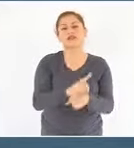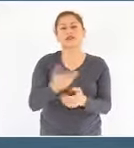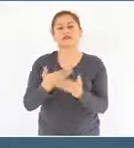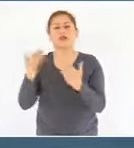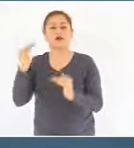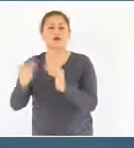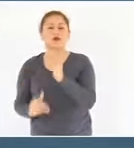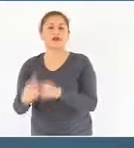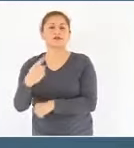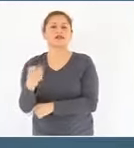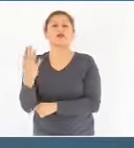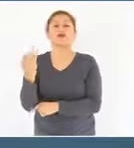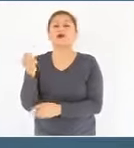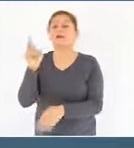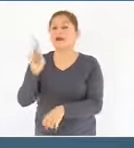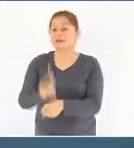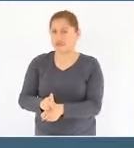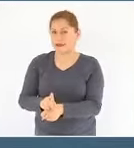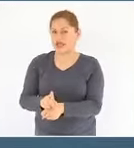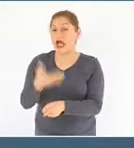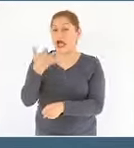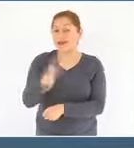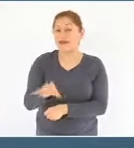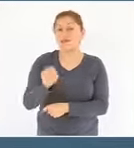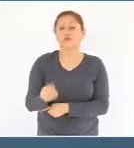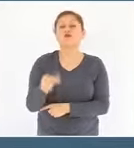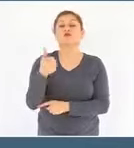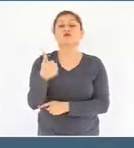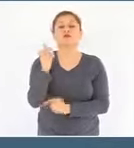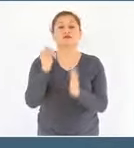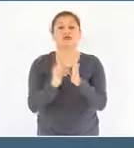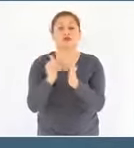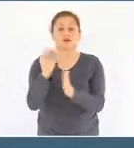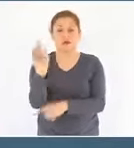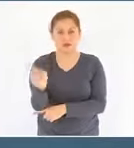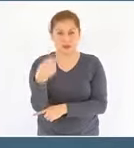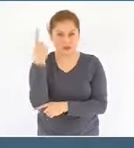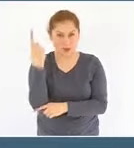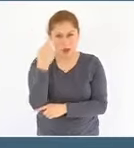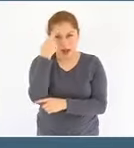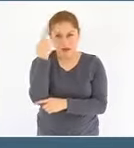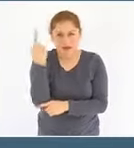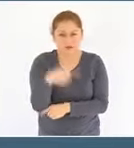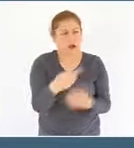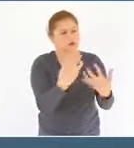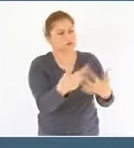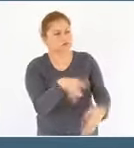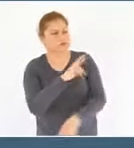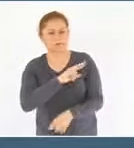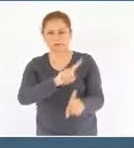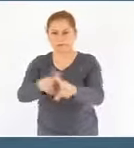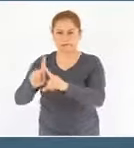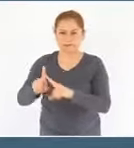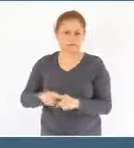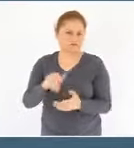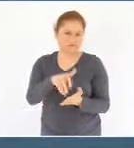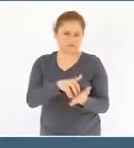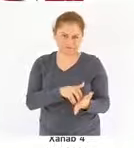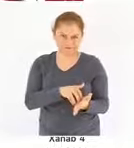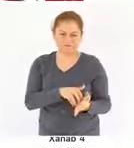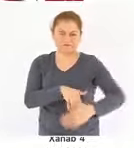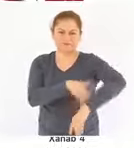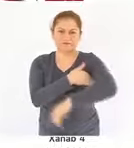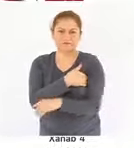10.6 millones de dólares por renta de equipo y una ganancia de